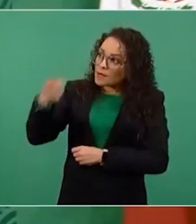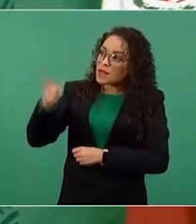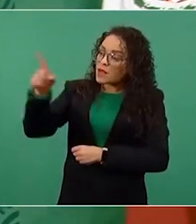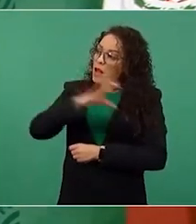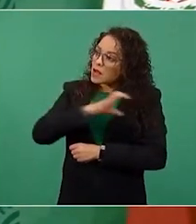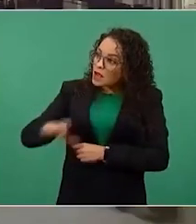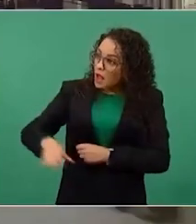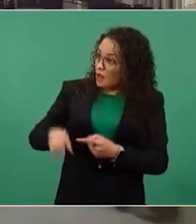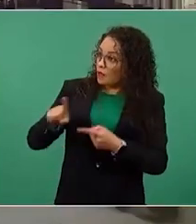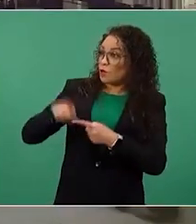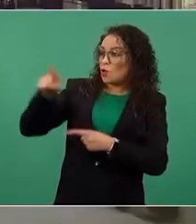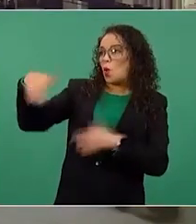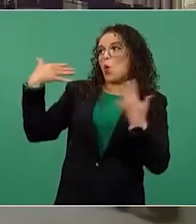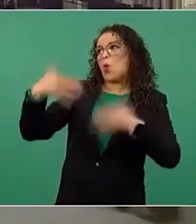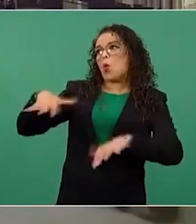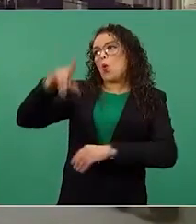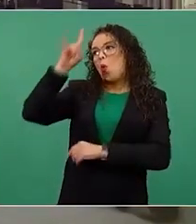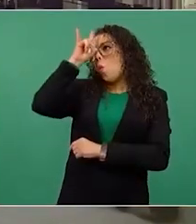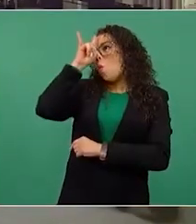está guapísimo